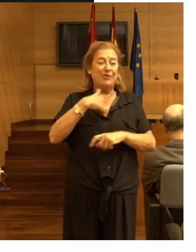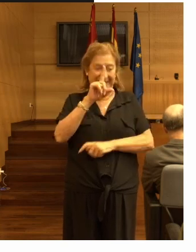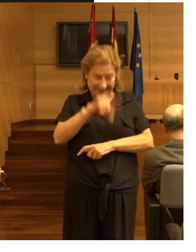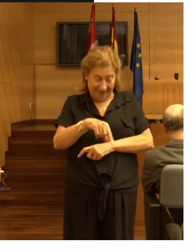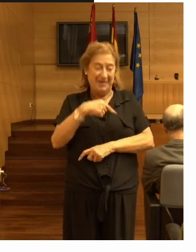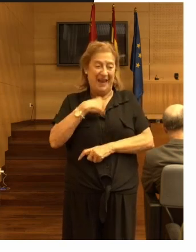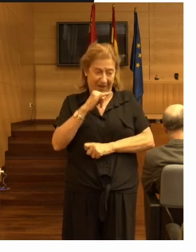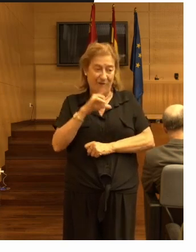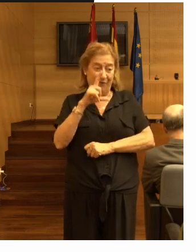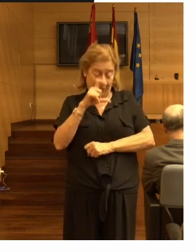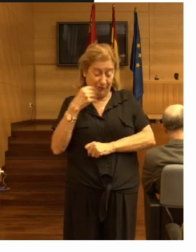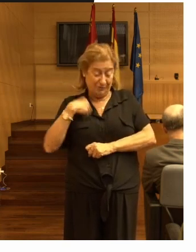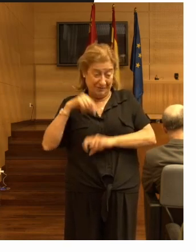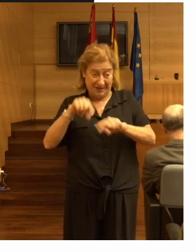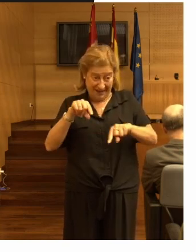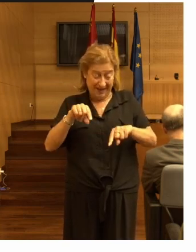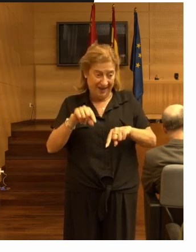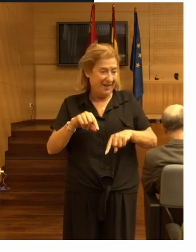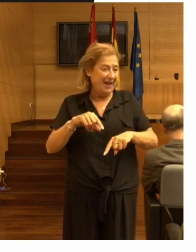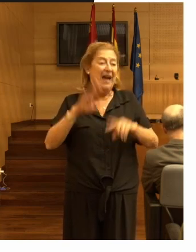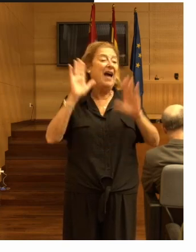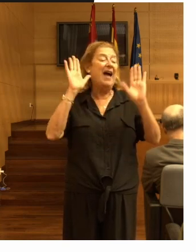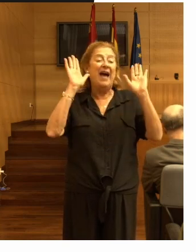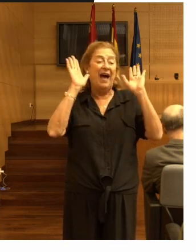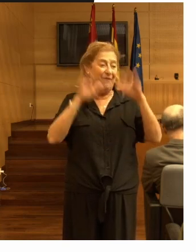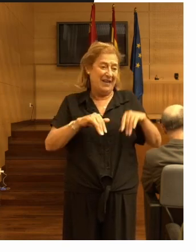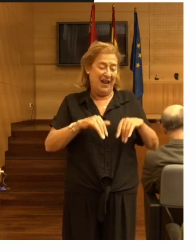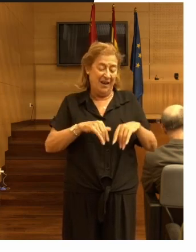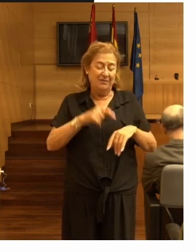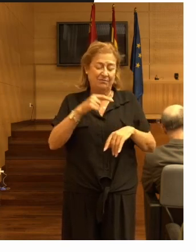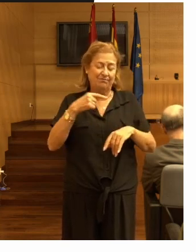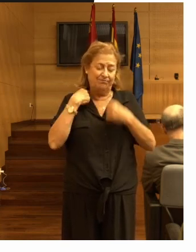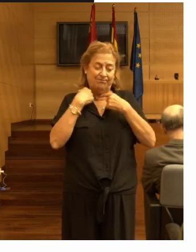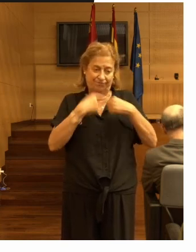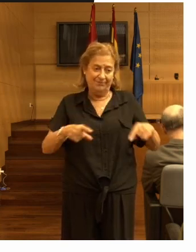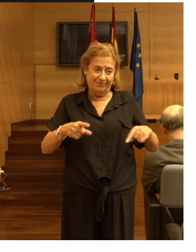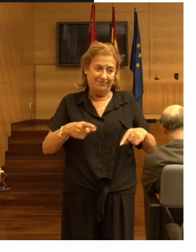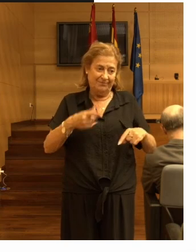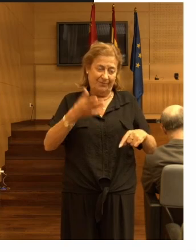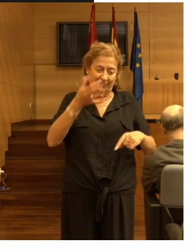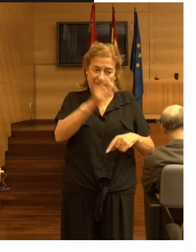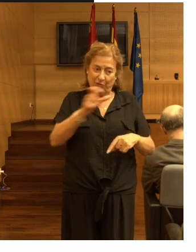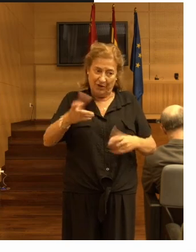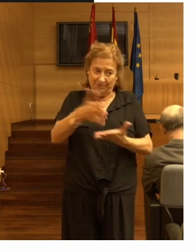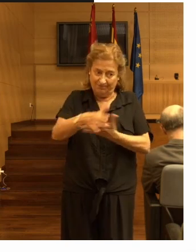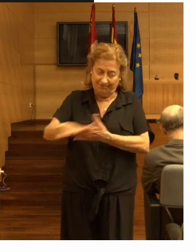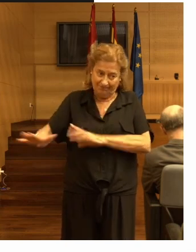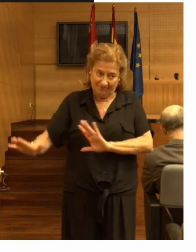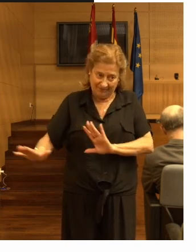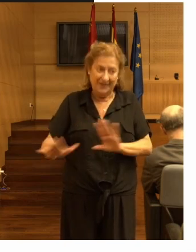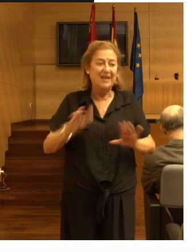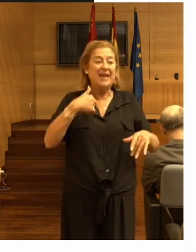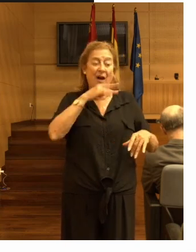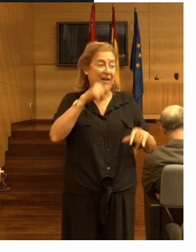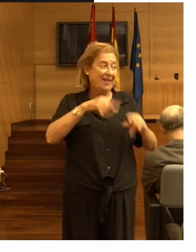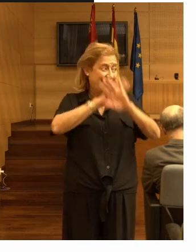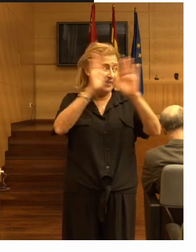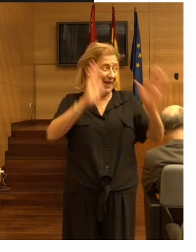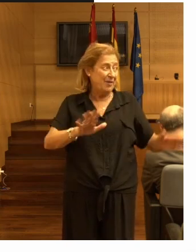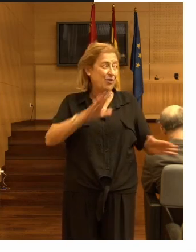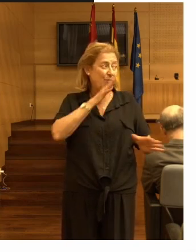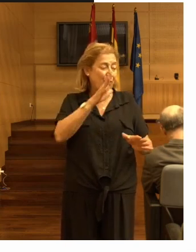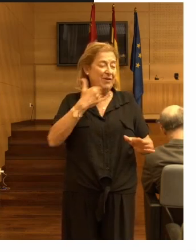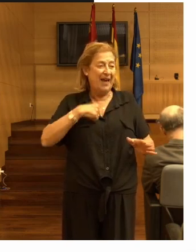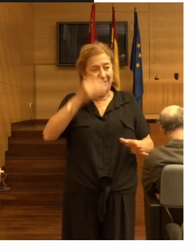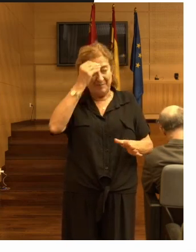tantas al respecto que han acabado trágicamente que bueno y con esto termino porque creo que